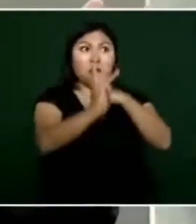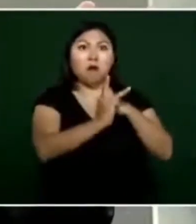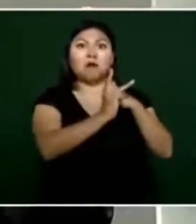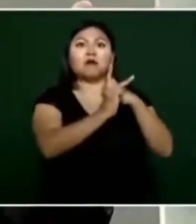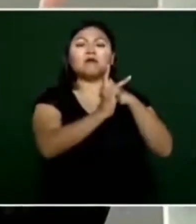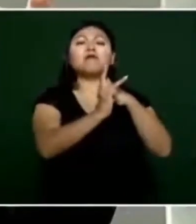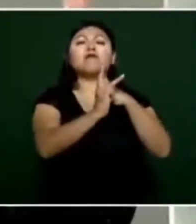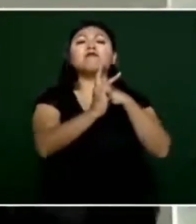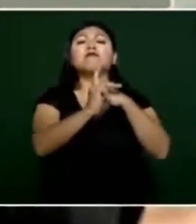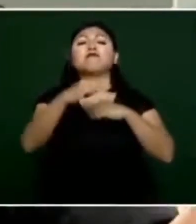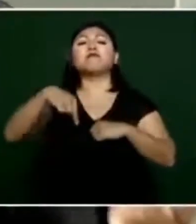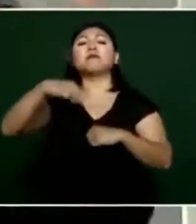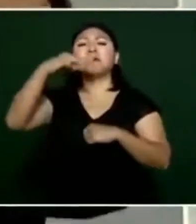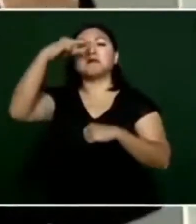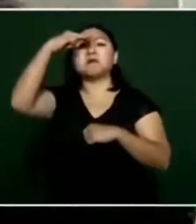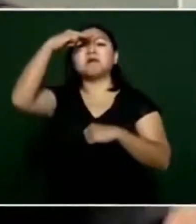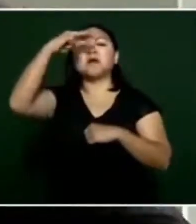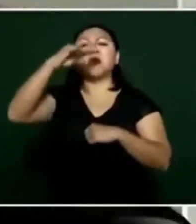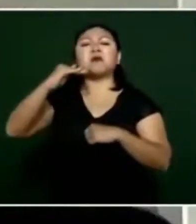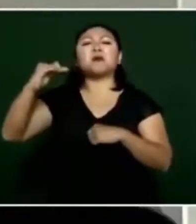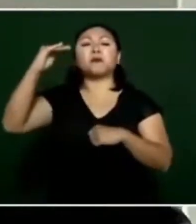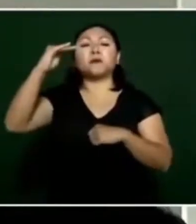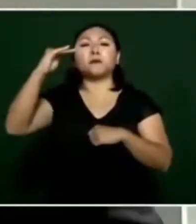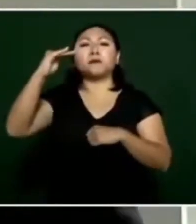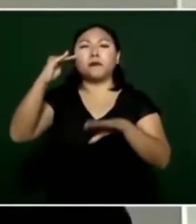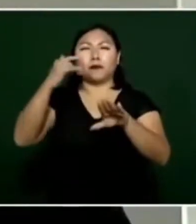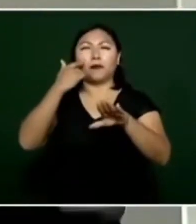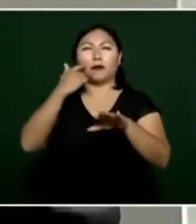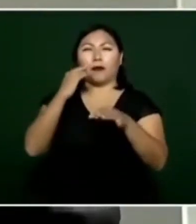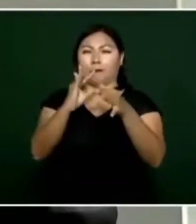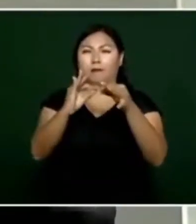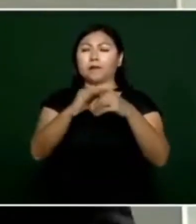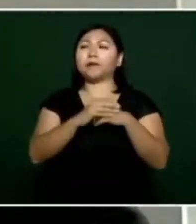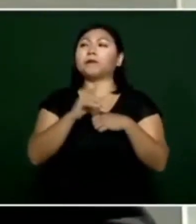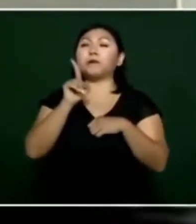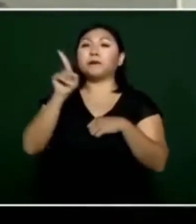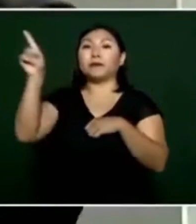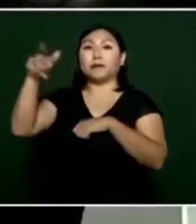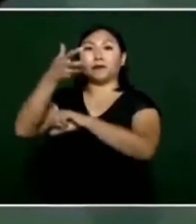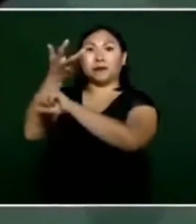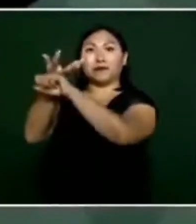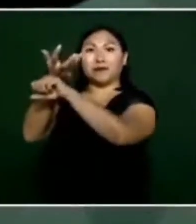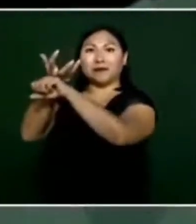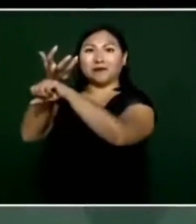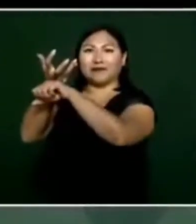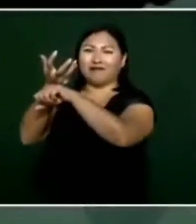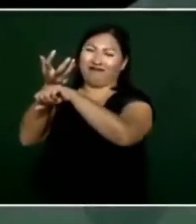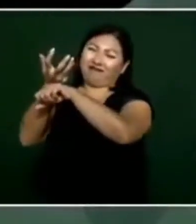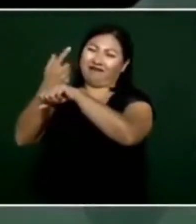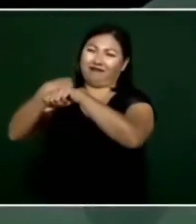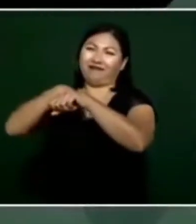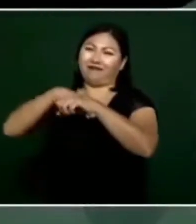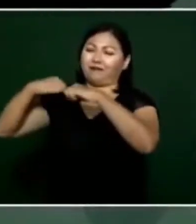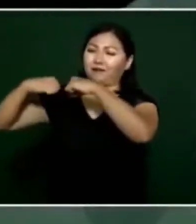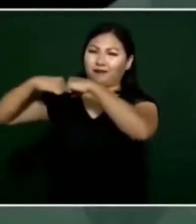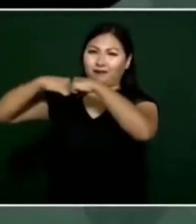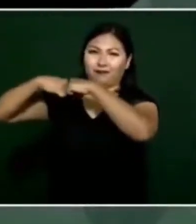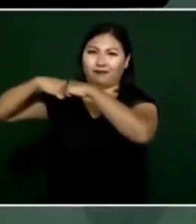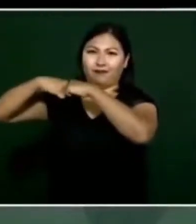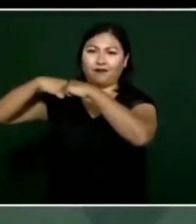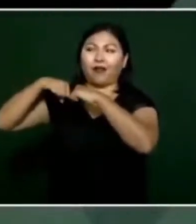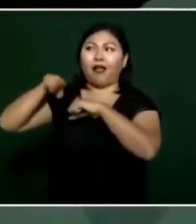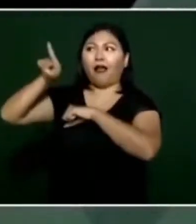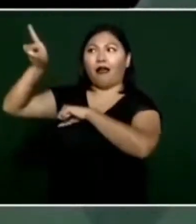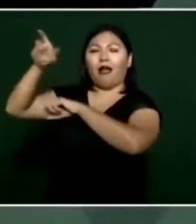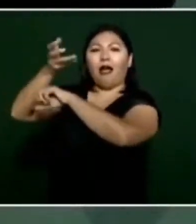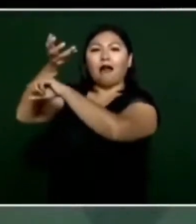Unidos son nuestros vecinos nuestros hermanos pero como hay mucha manipulación en Estados Unidos de los